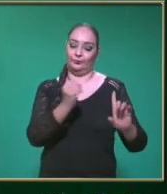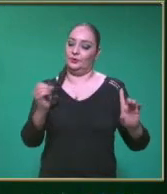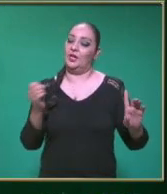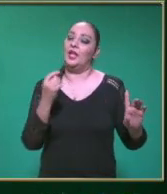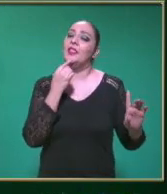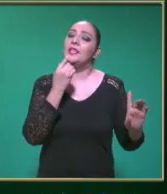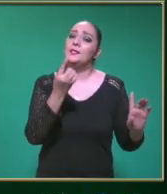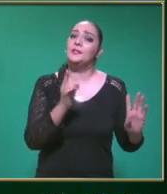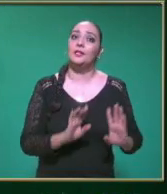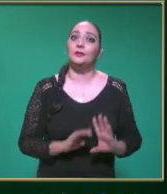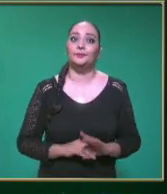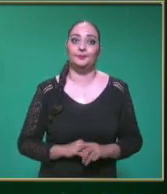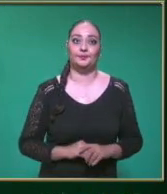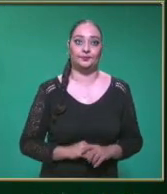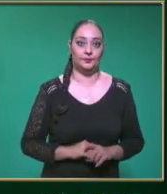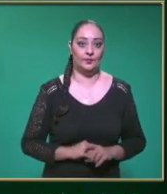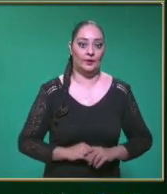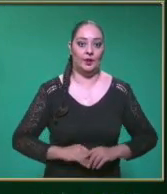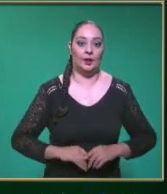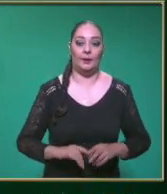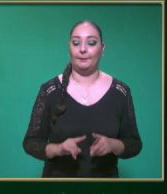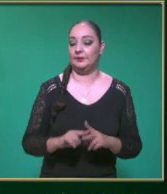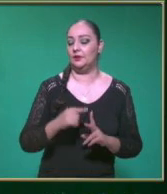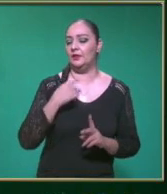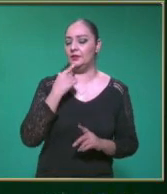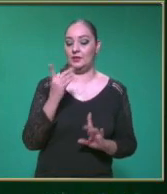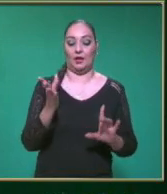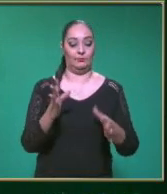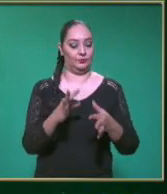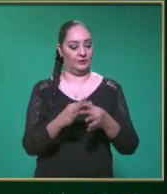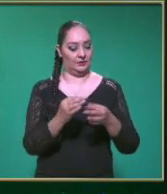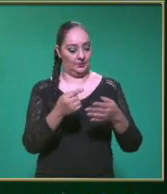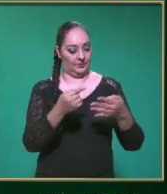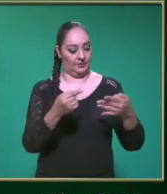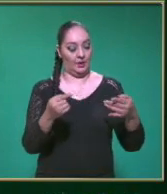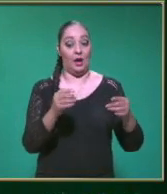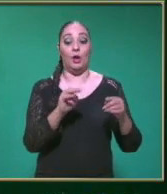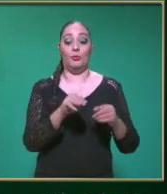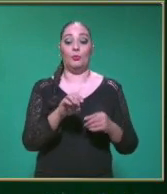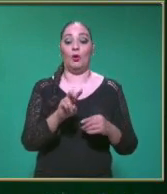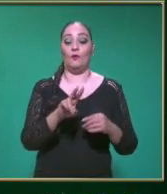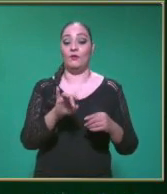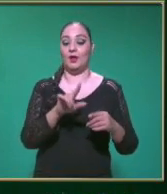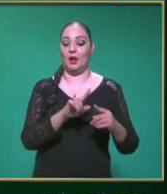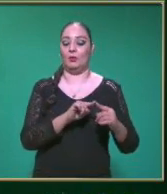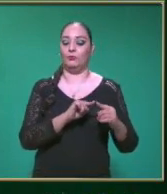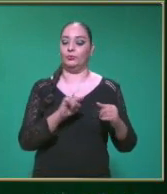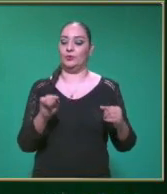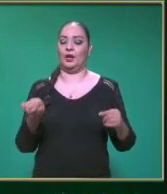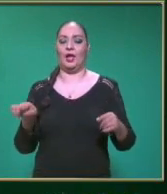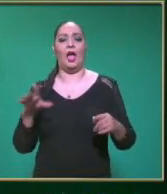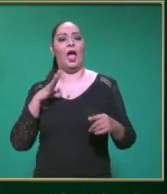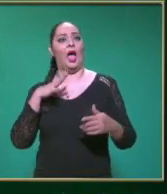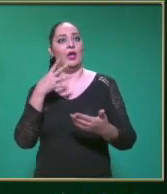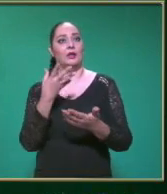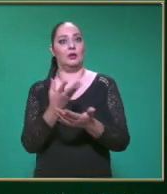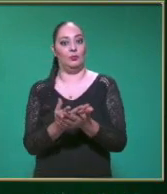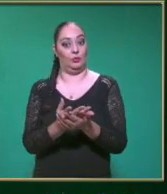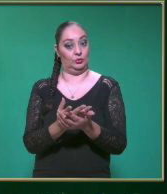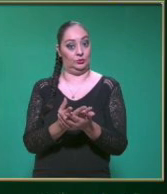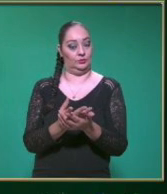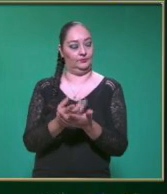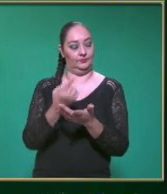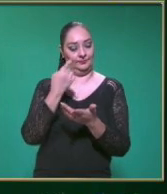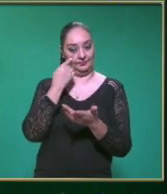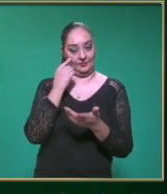Información? Bueno vamos a iniciar Describe a un móvil Que se encuentra En reposo Fíjense bien